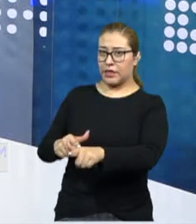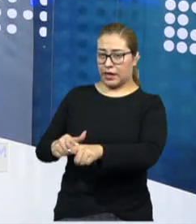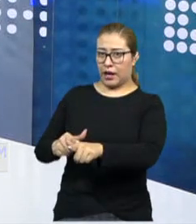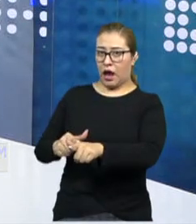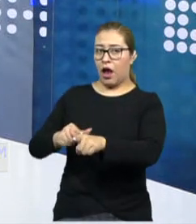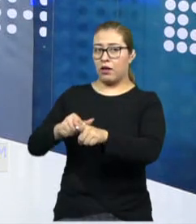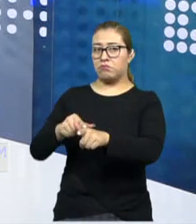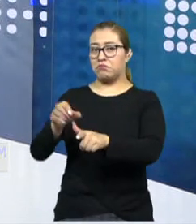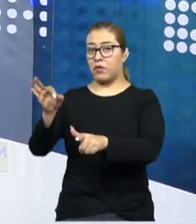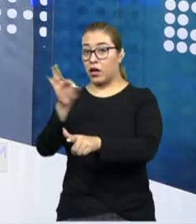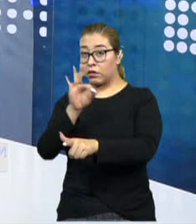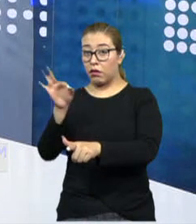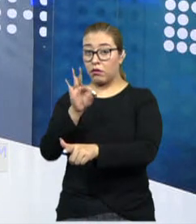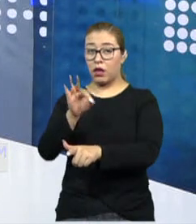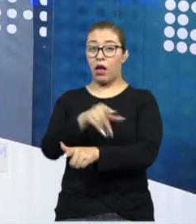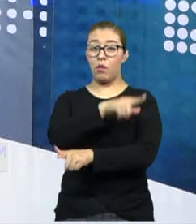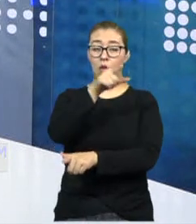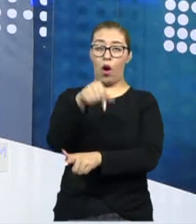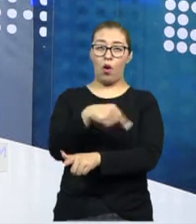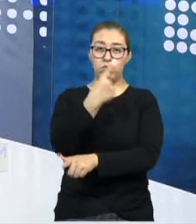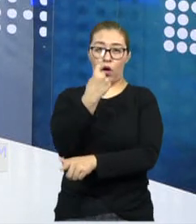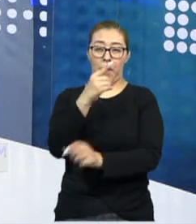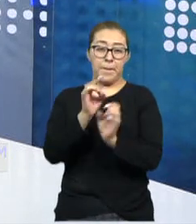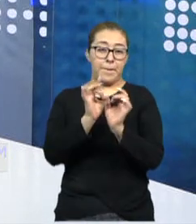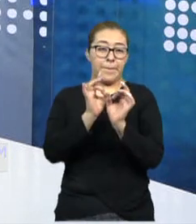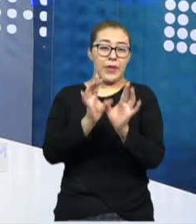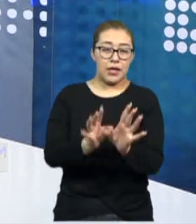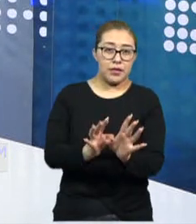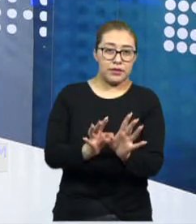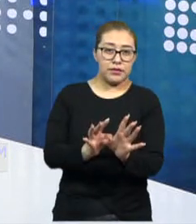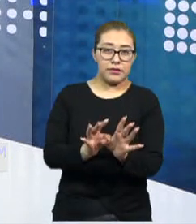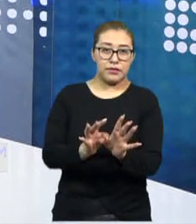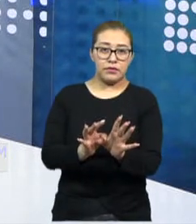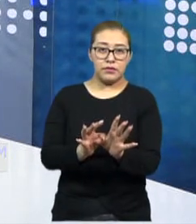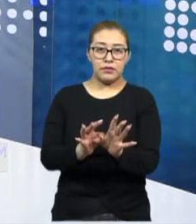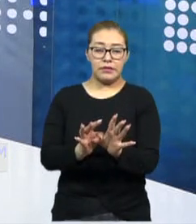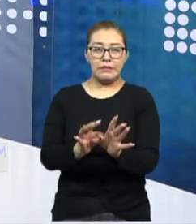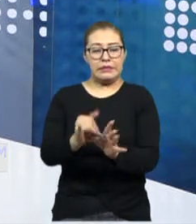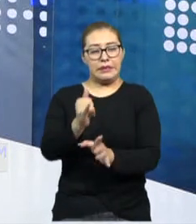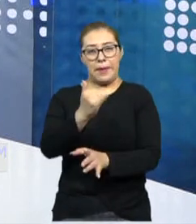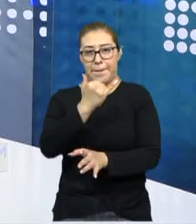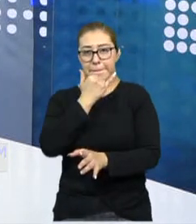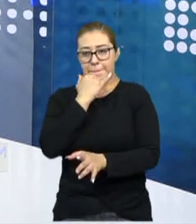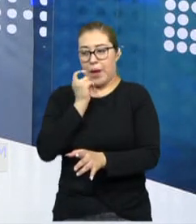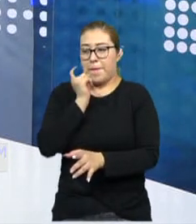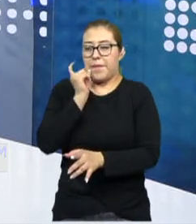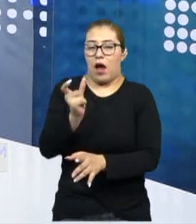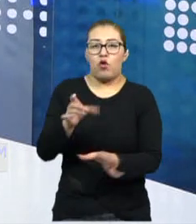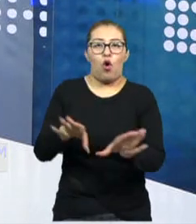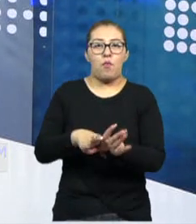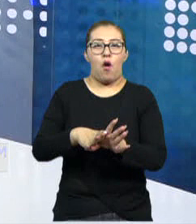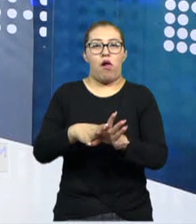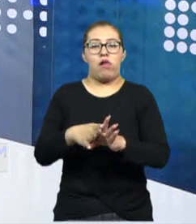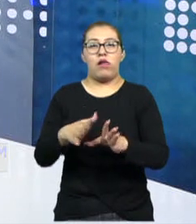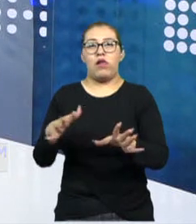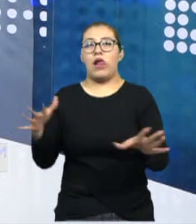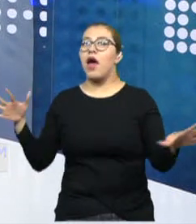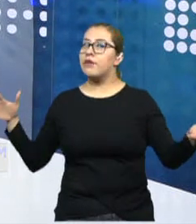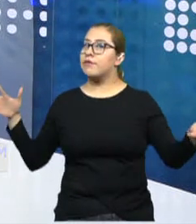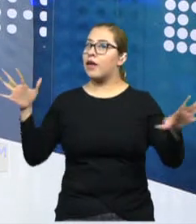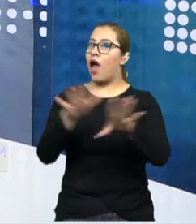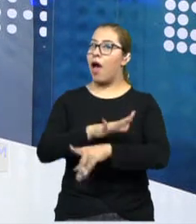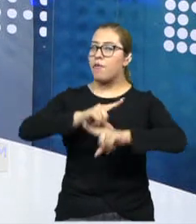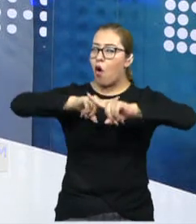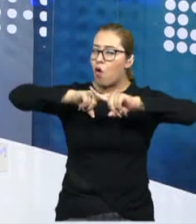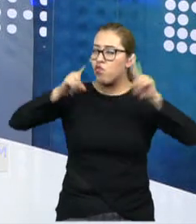a que se presente en un solo momento y ponga, perdóname la expresión, pero patas para arriba prácticamente a toda